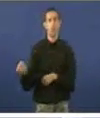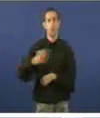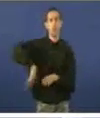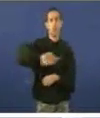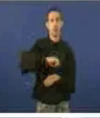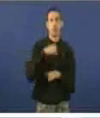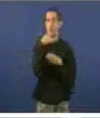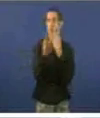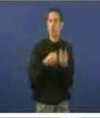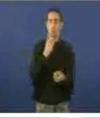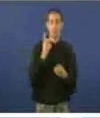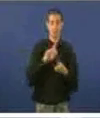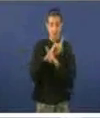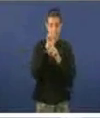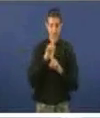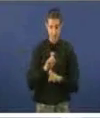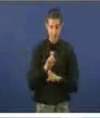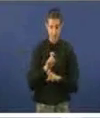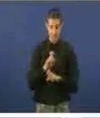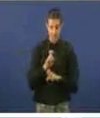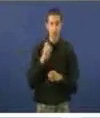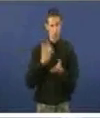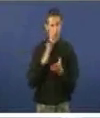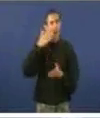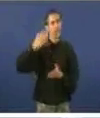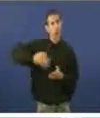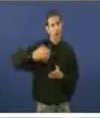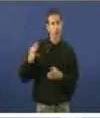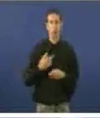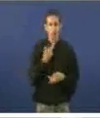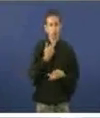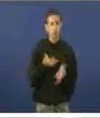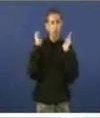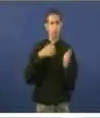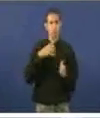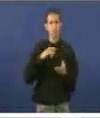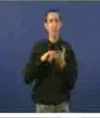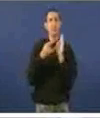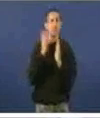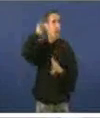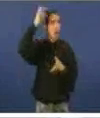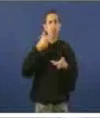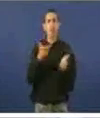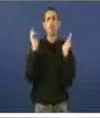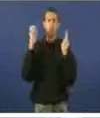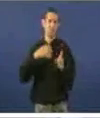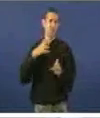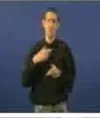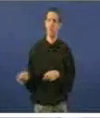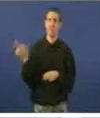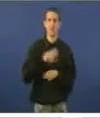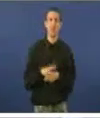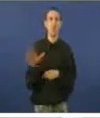dicindo xe nesta pregunta pasou. E que isto é intolerable en un sistema democrático e é intolerable que pase nun medio